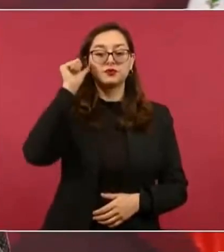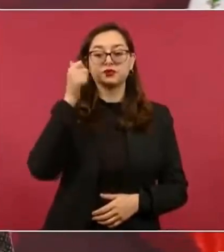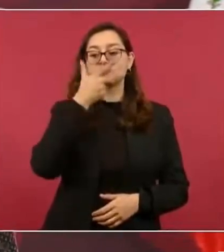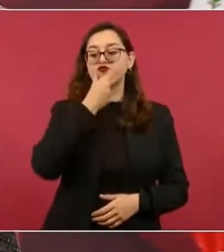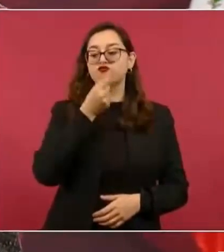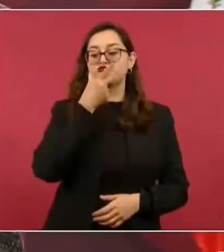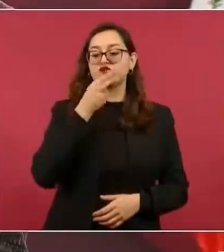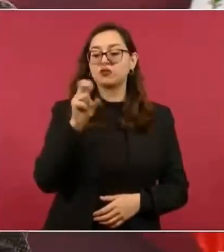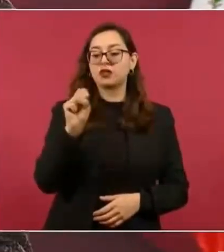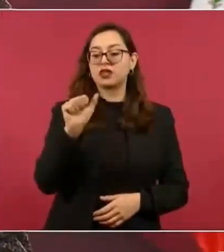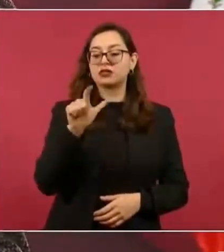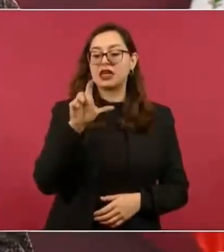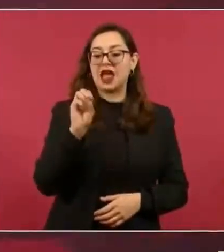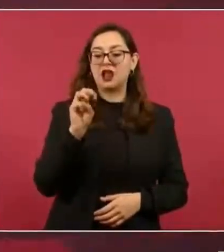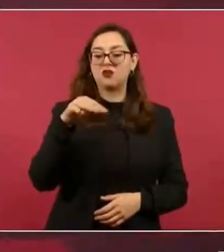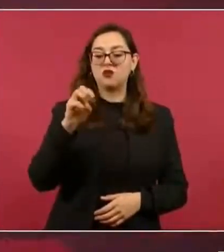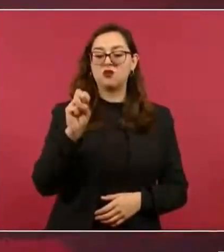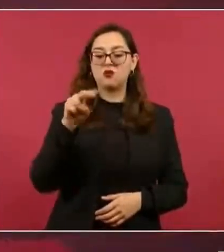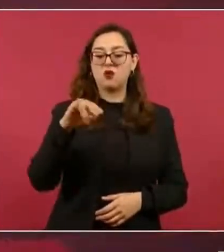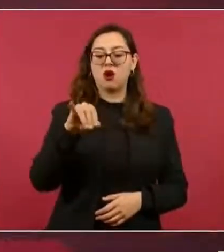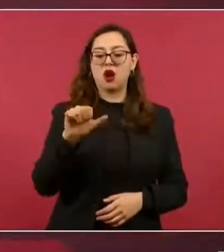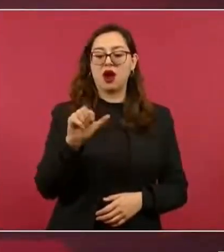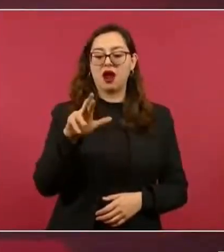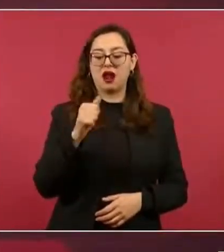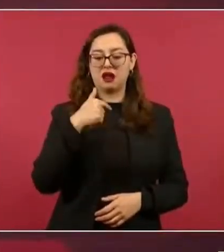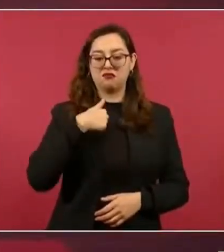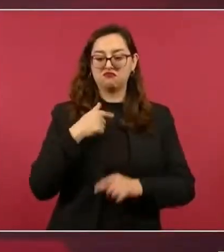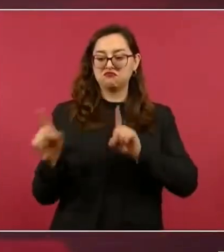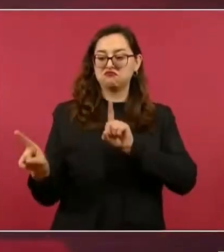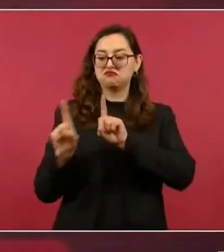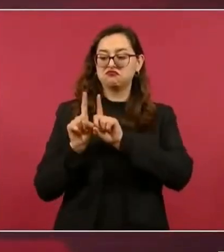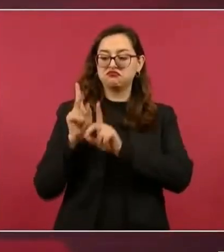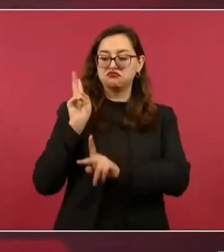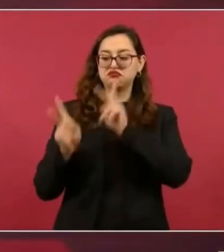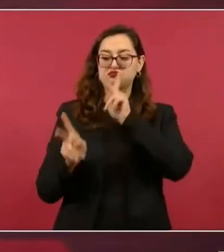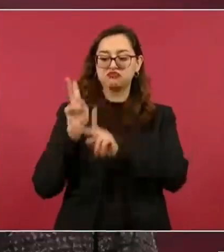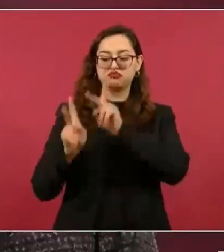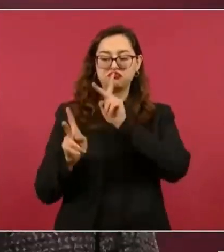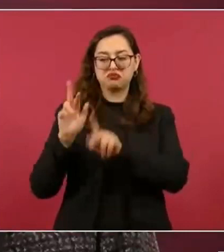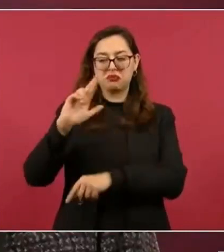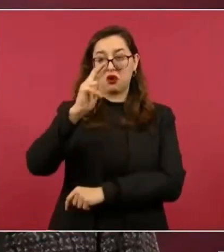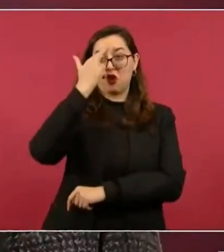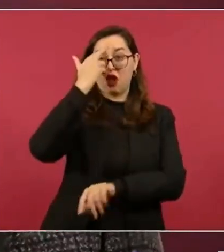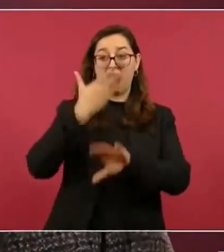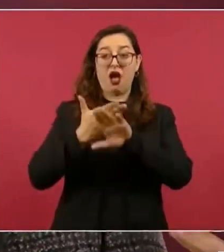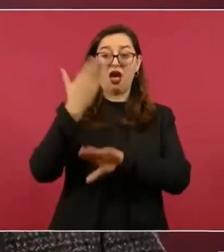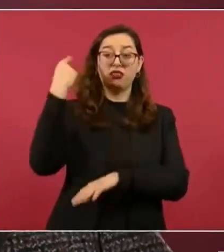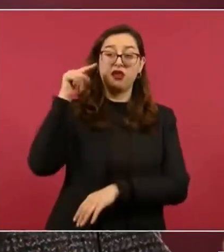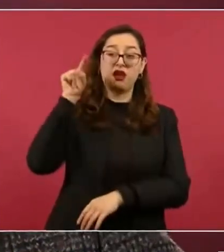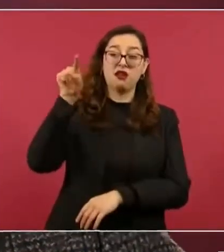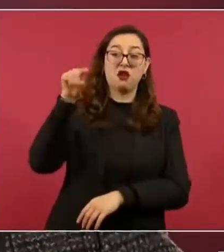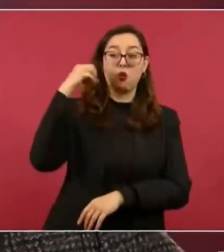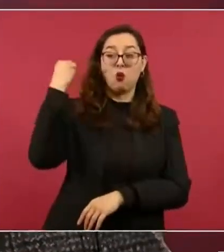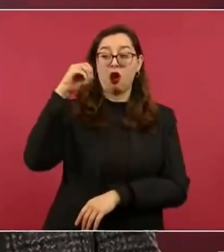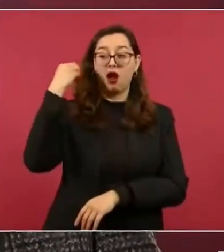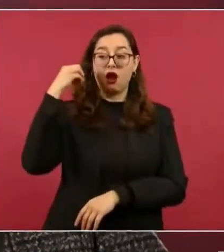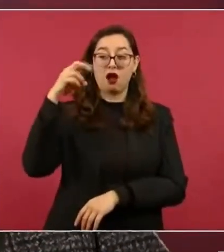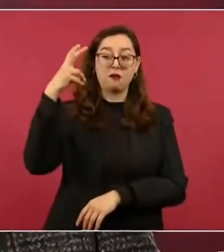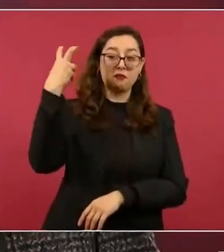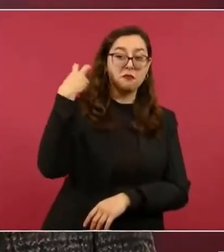cuando hicimos un recorrido por Oaxaca para hablar